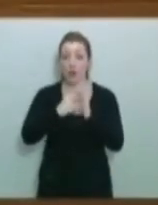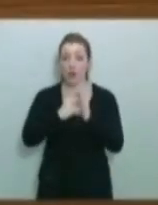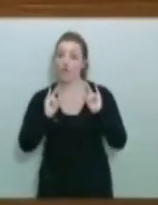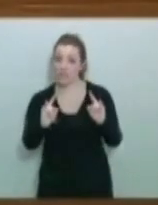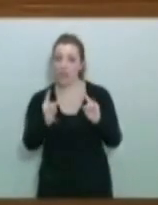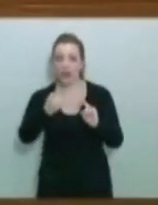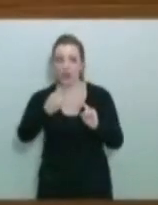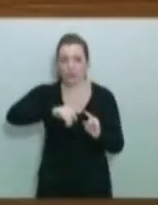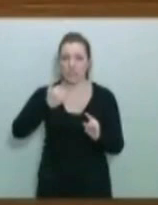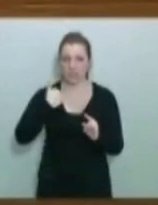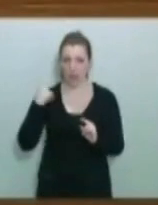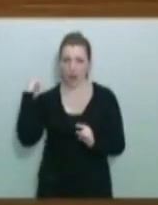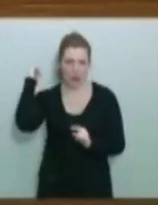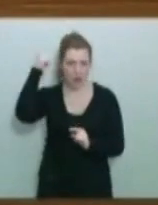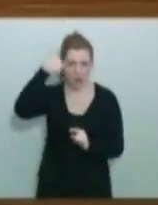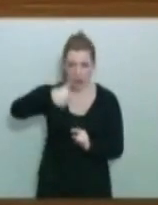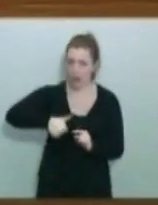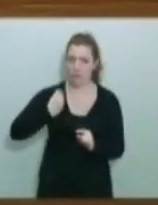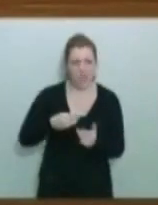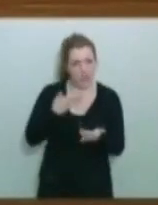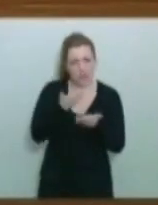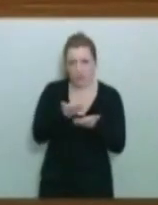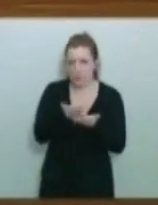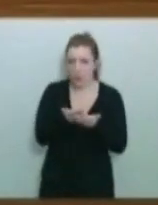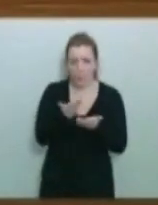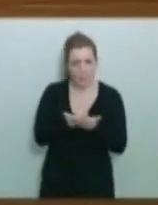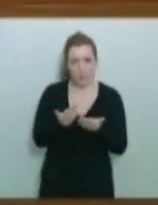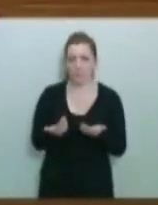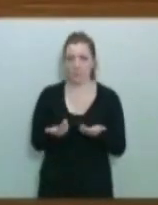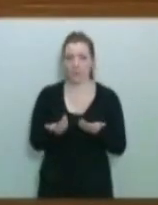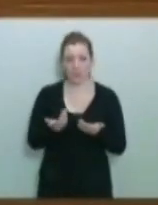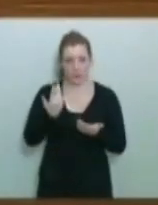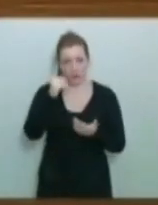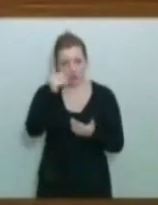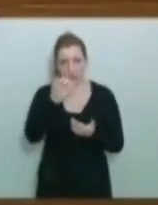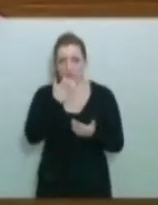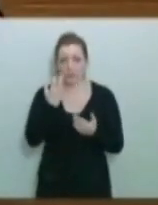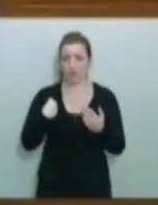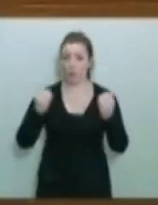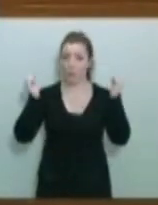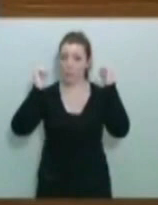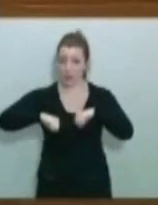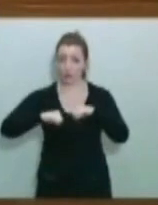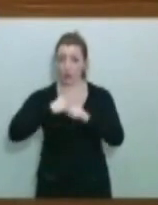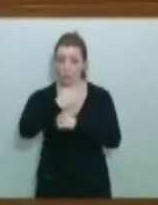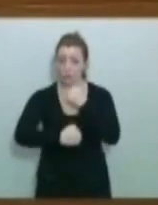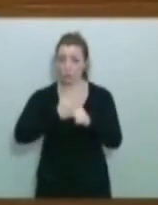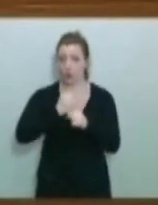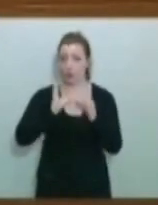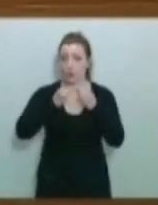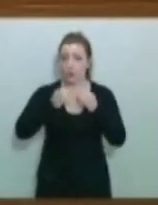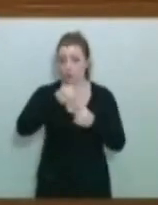llevamos planteando también de hace tiempo. Y, perdona, no sé si le molesta que lo hayamos incluido en el pacto de legislatura con el Partido Socialista, pues